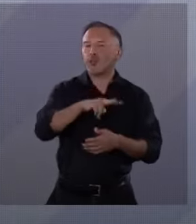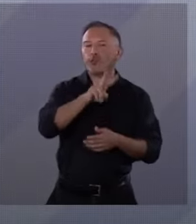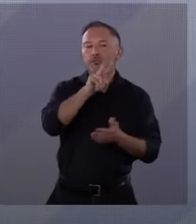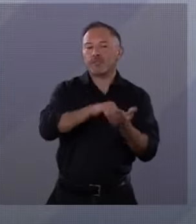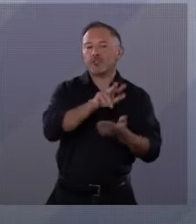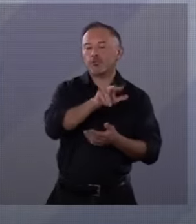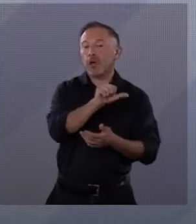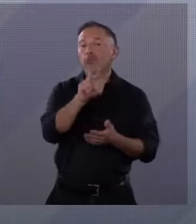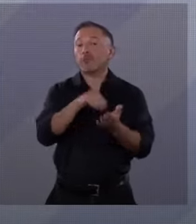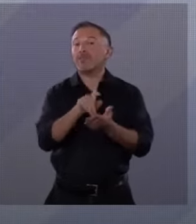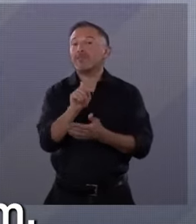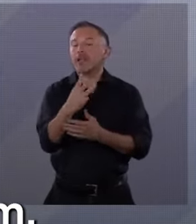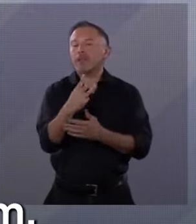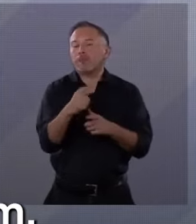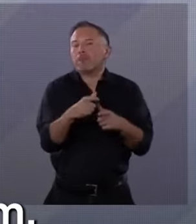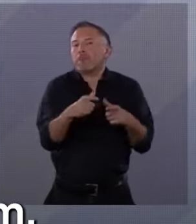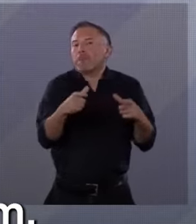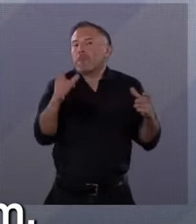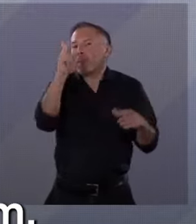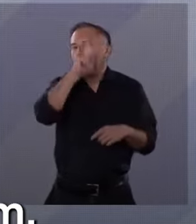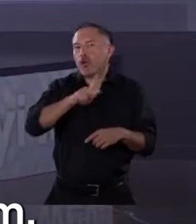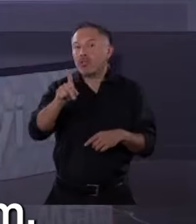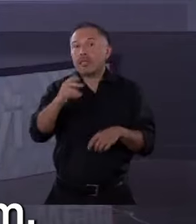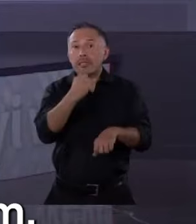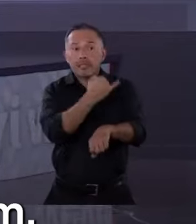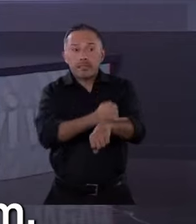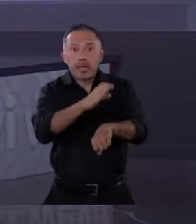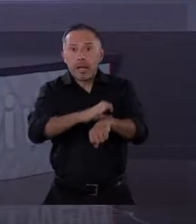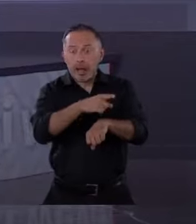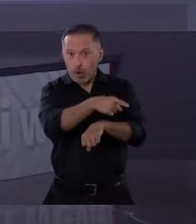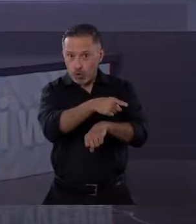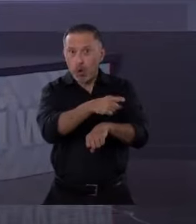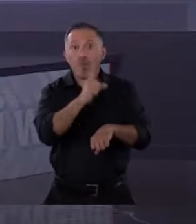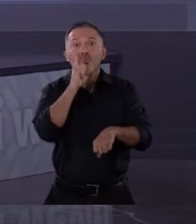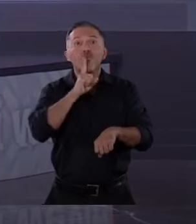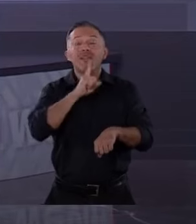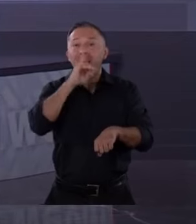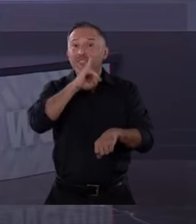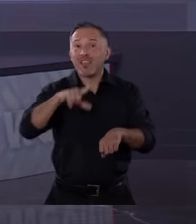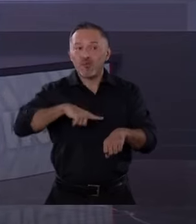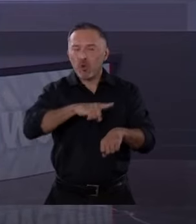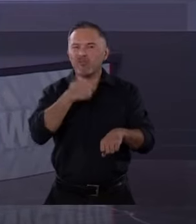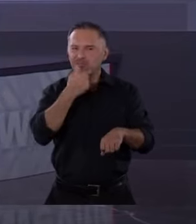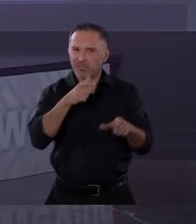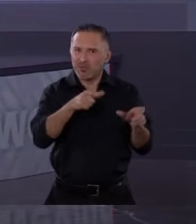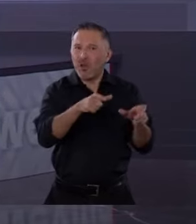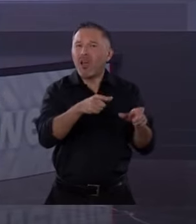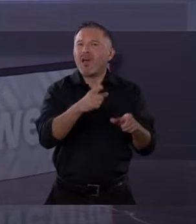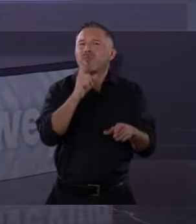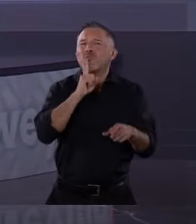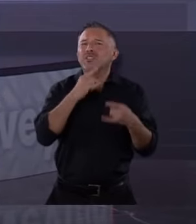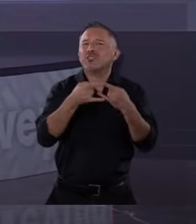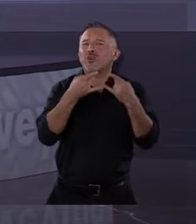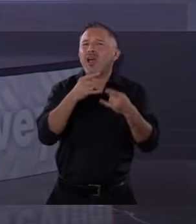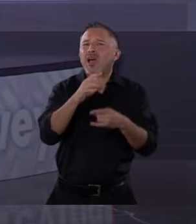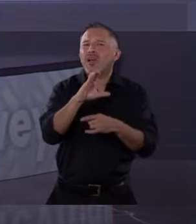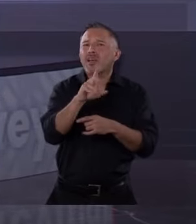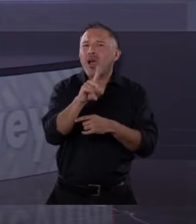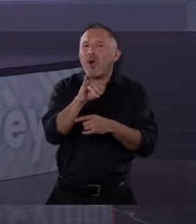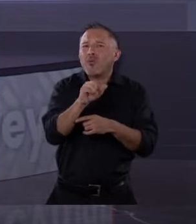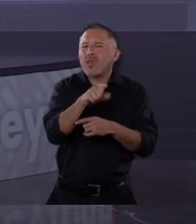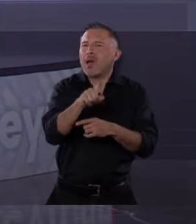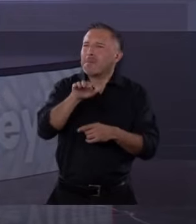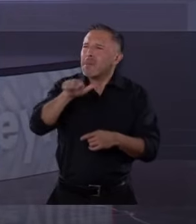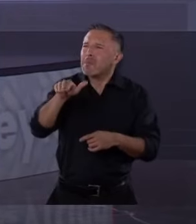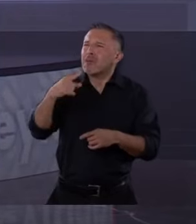Y al feminicida de Iztacalco le tocaba detenerlo a la señora Sheinbaum. Vivían a Claudia, María, Gabriela pudieron no haber muerto si ella hubiera